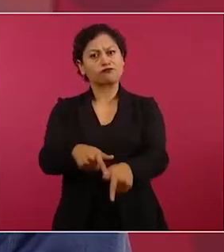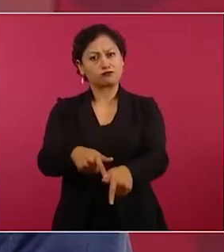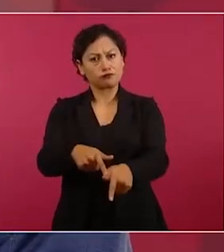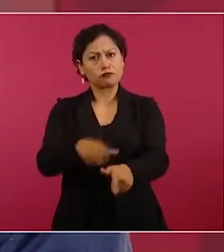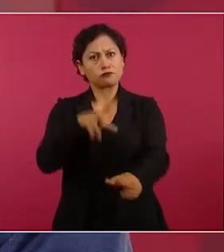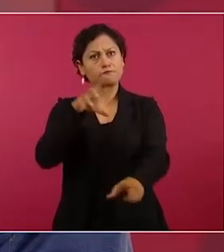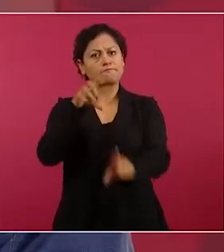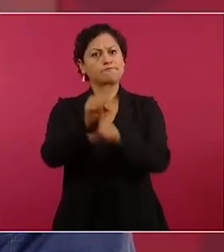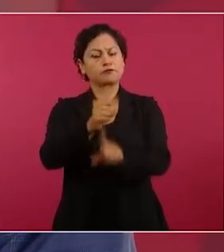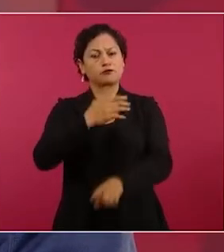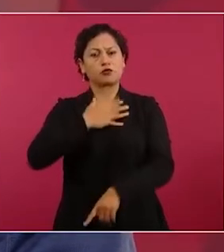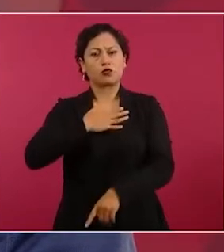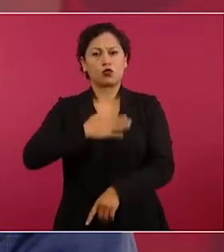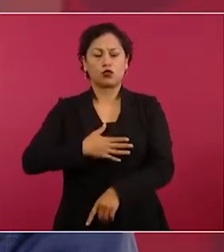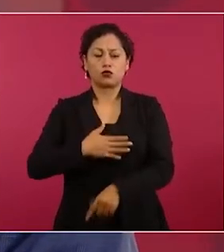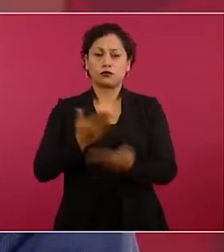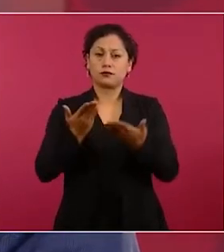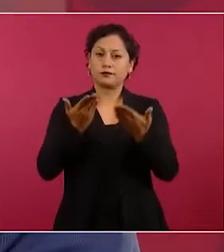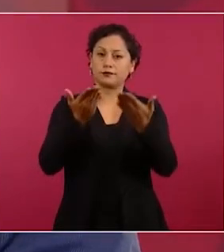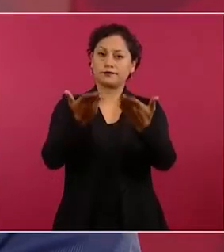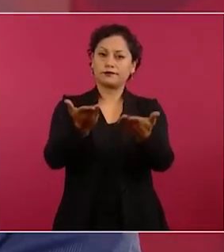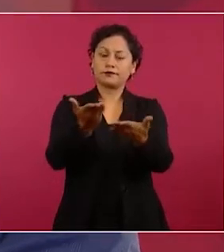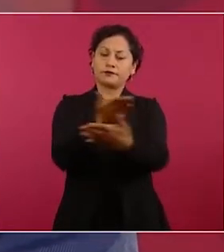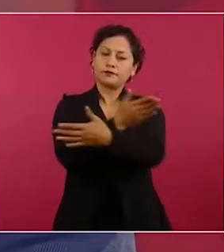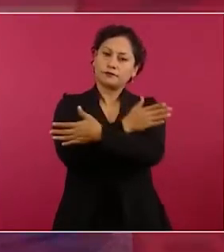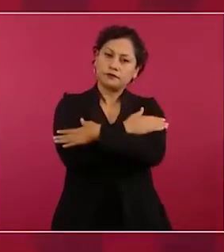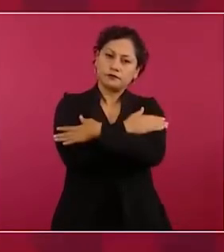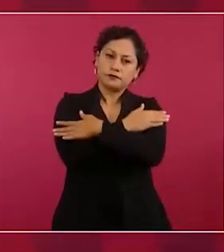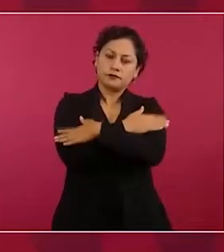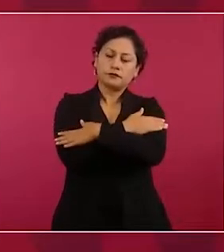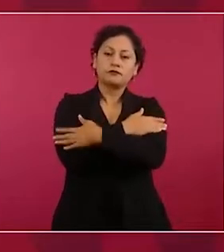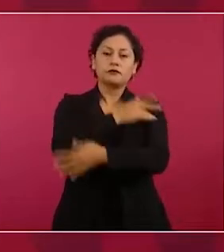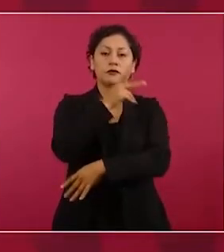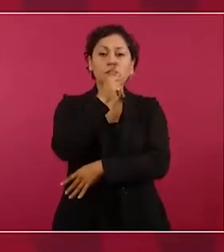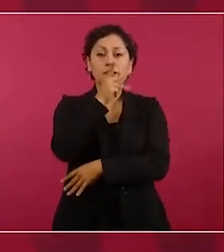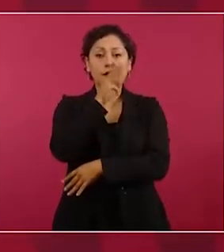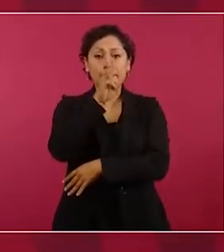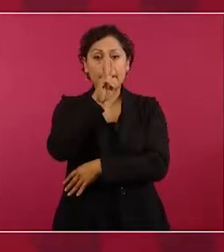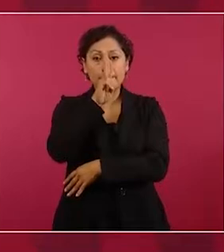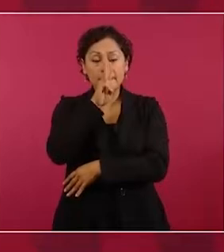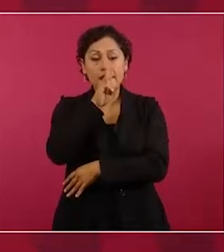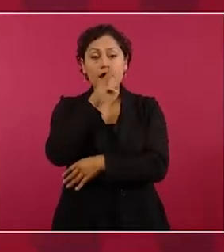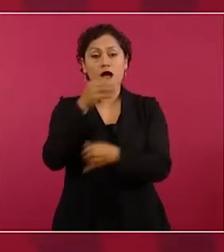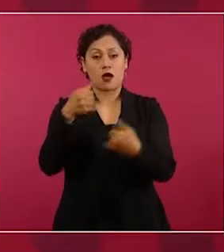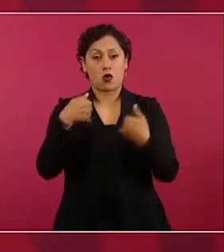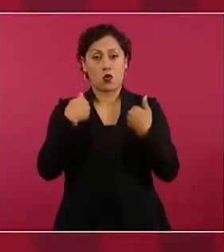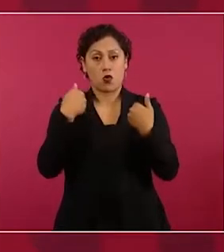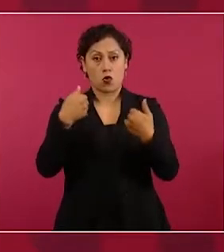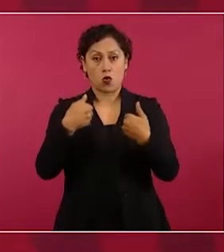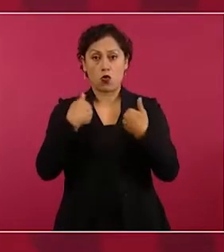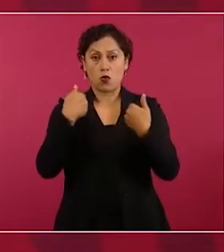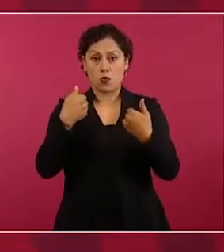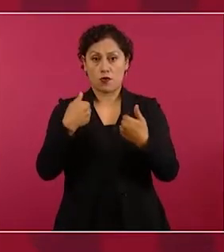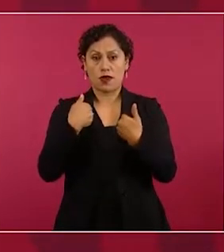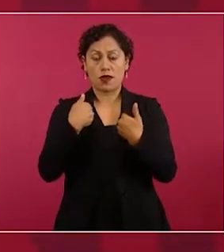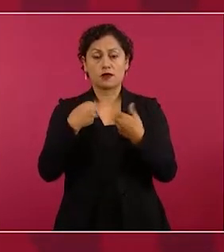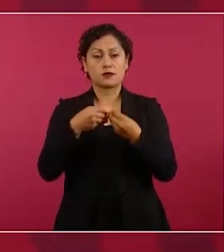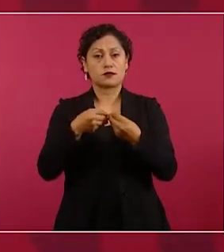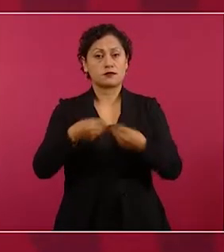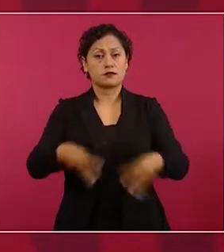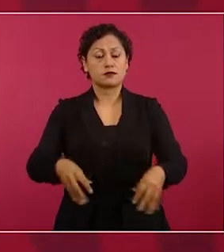los papás, a las mamás de los jóvenes. Hay, como es